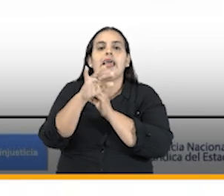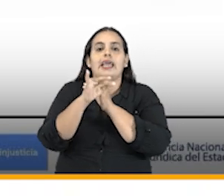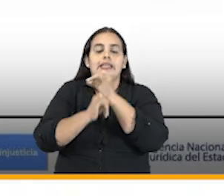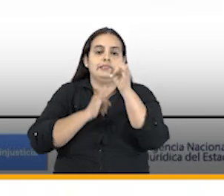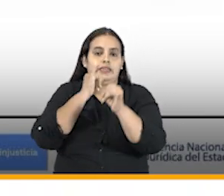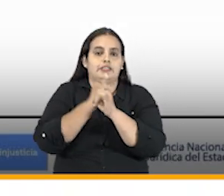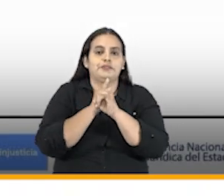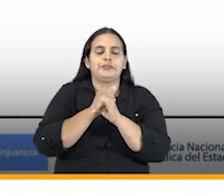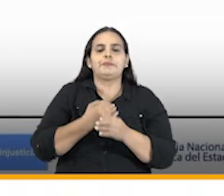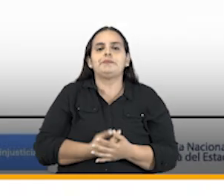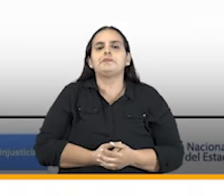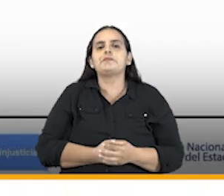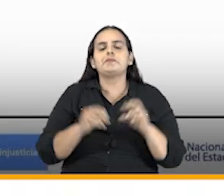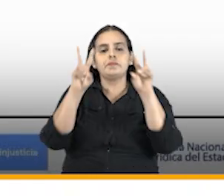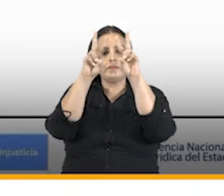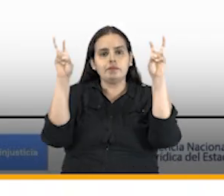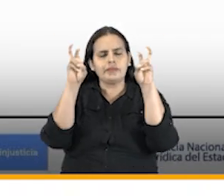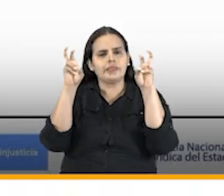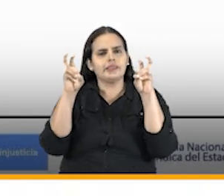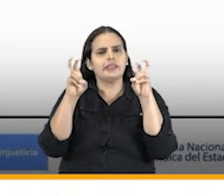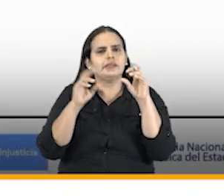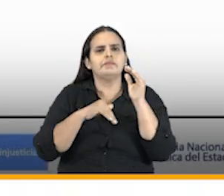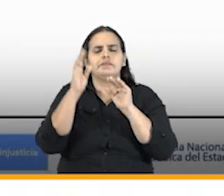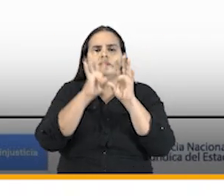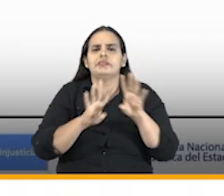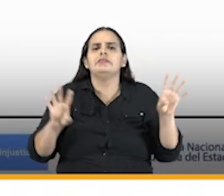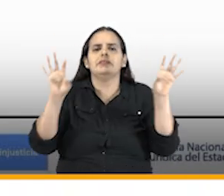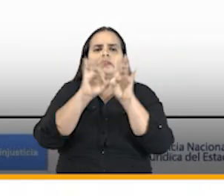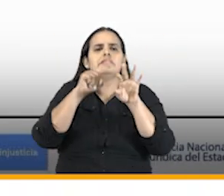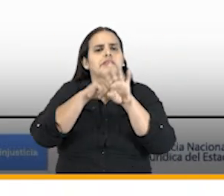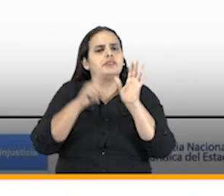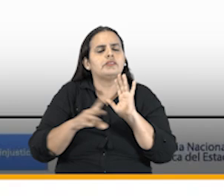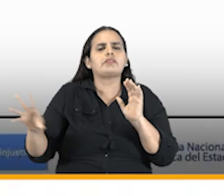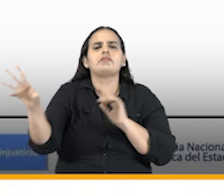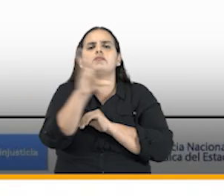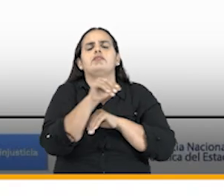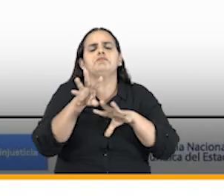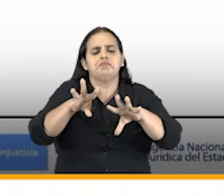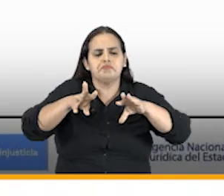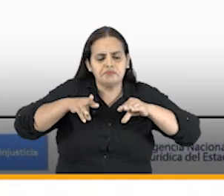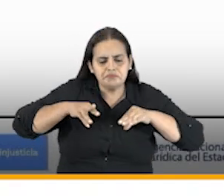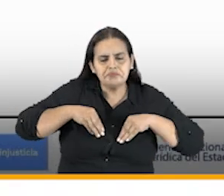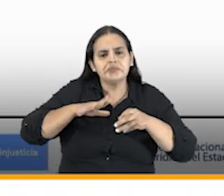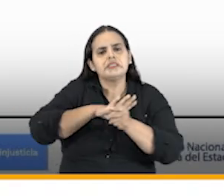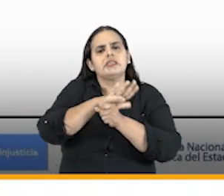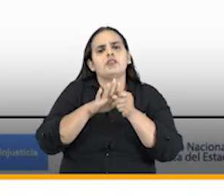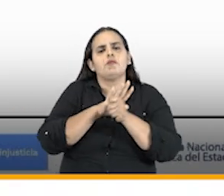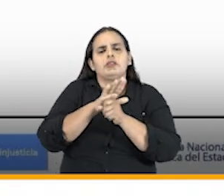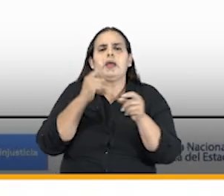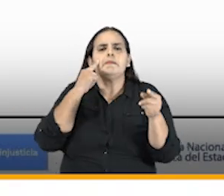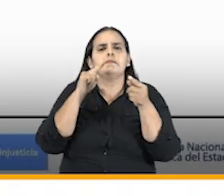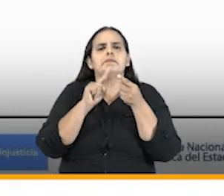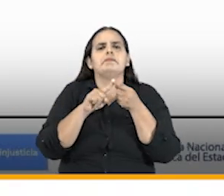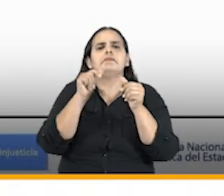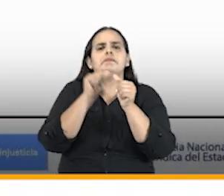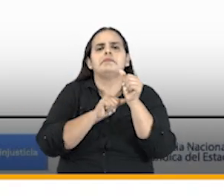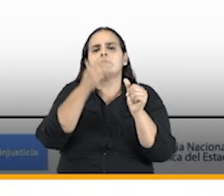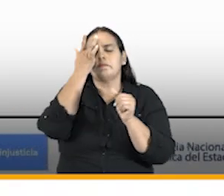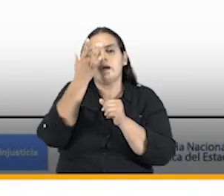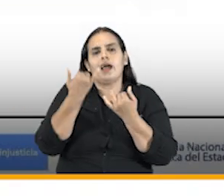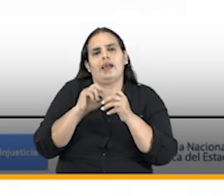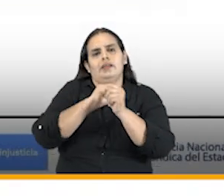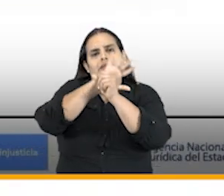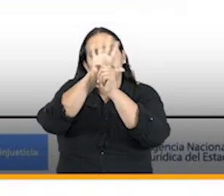hay un tema que es sumamente importante todos estamos sometidos a unas situaciones particulares a raíz de la